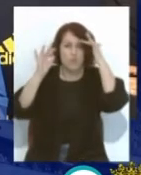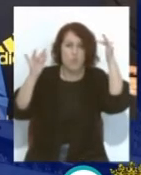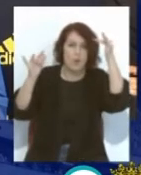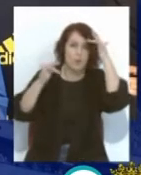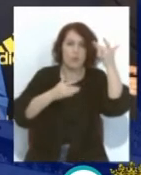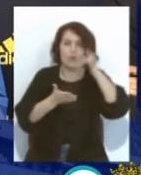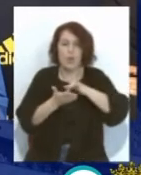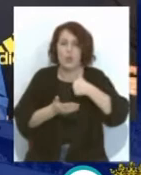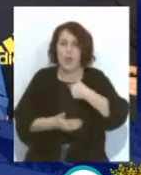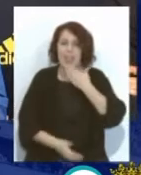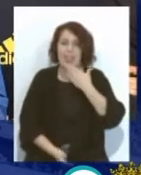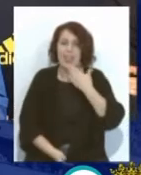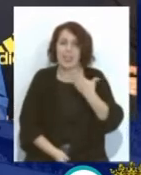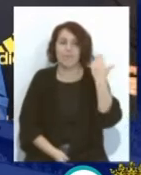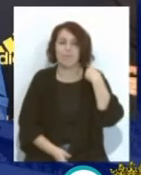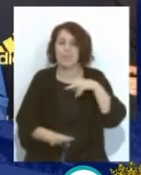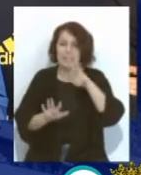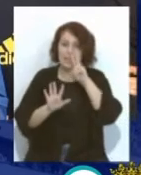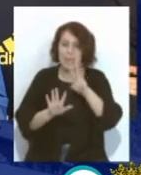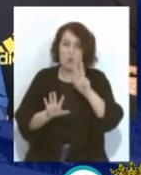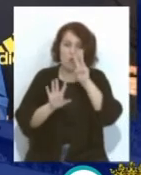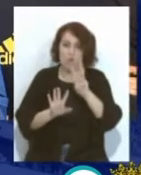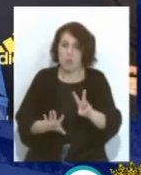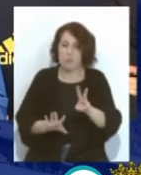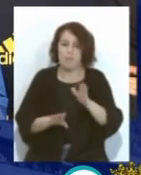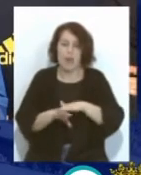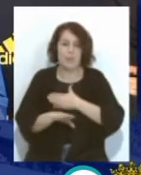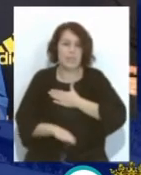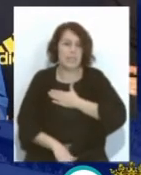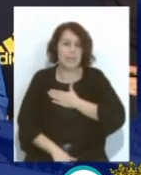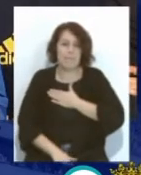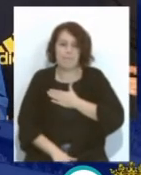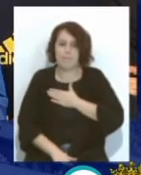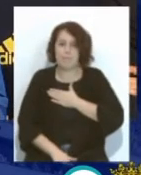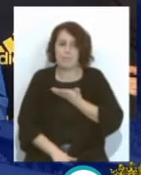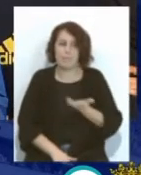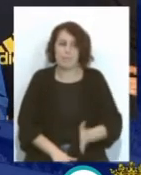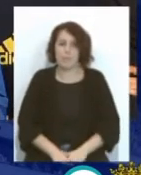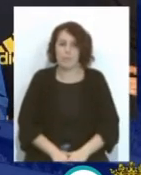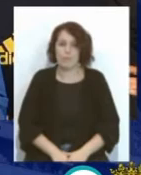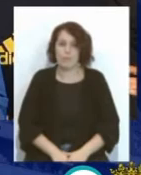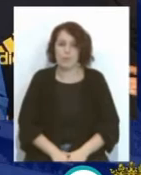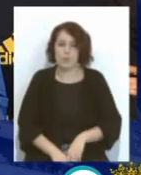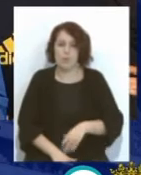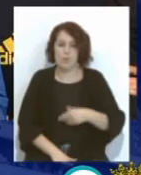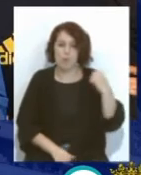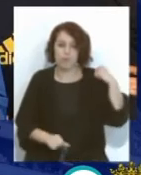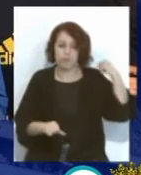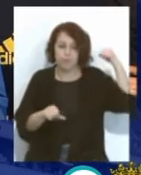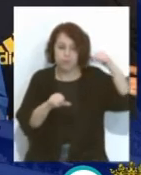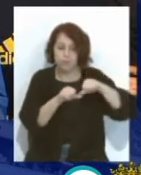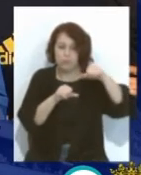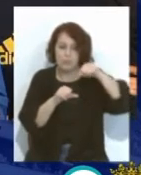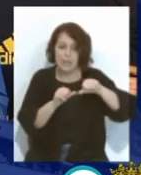Siete U ocho años Para mí La carrera Que he tenido Hasta hoy El poder jugar En